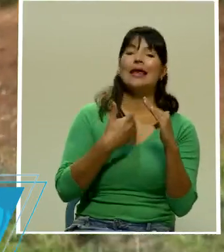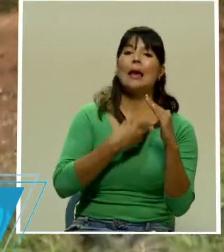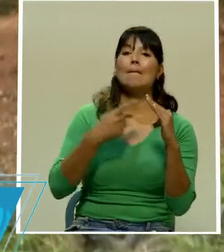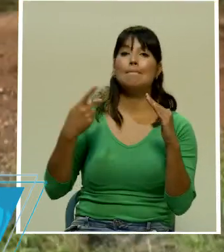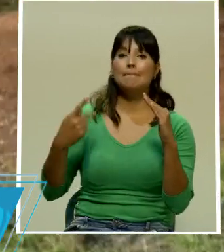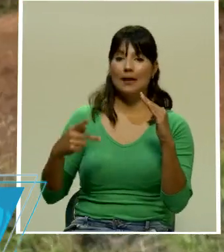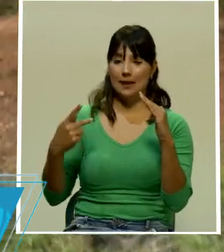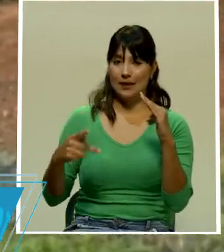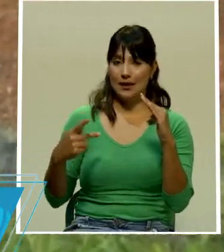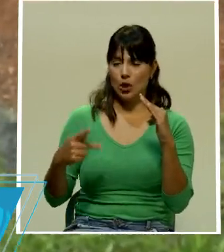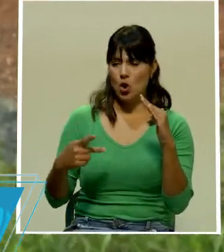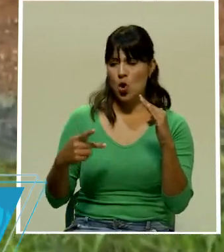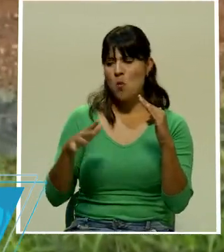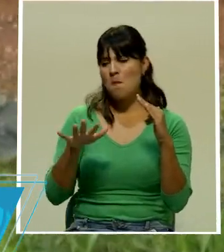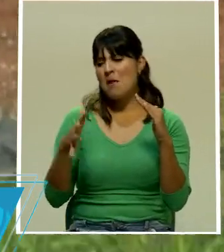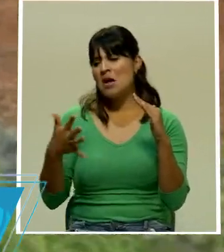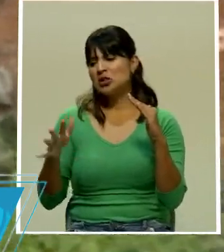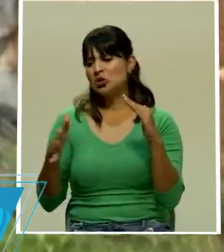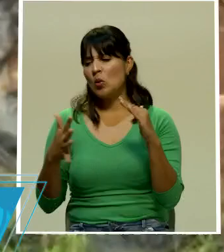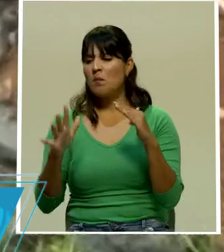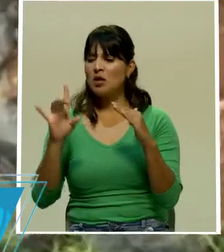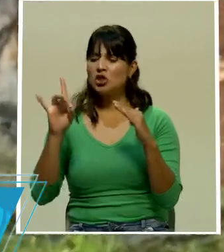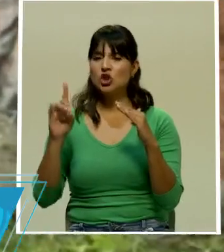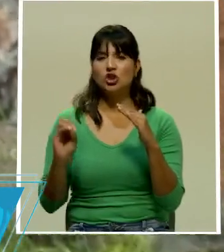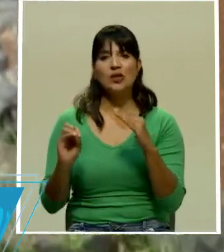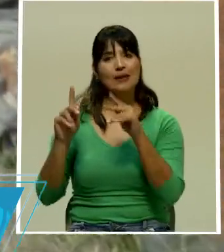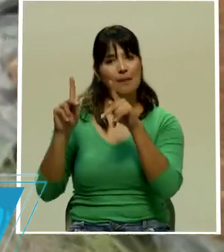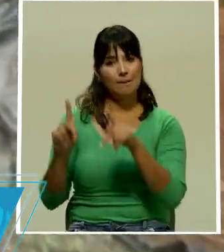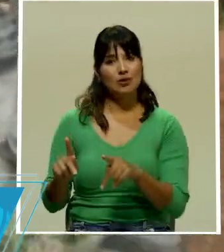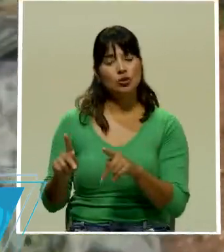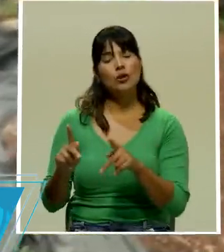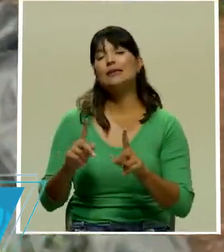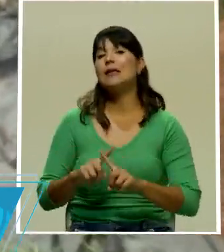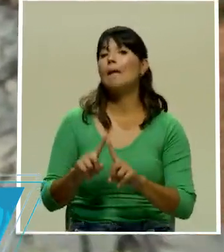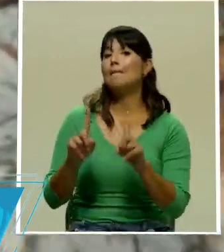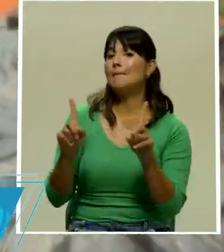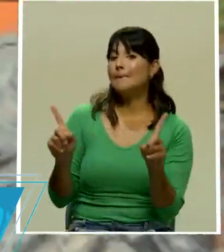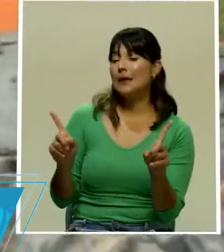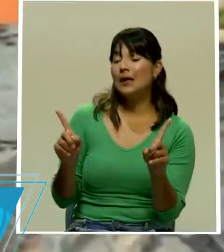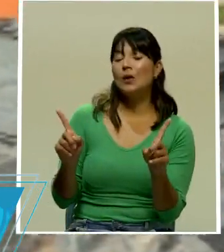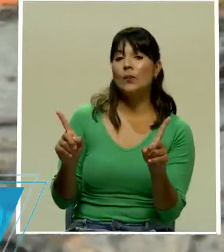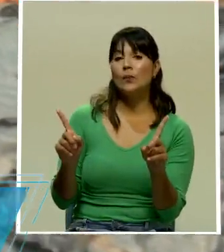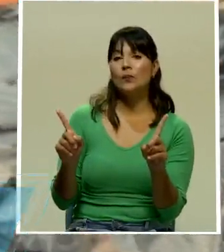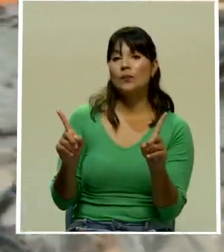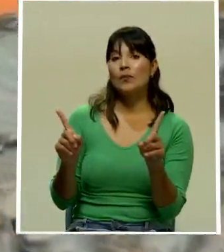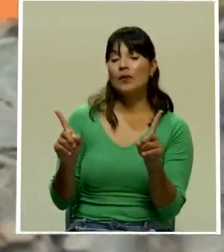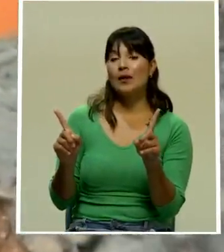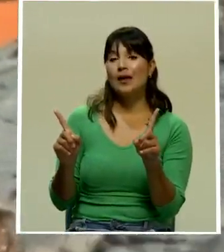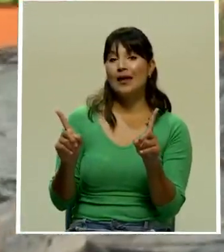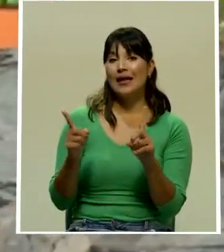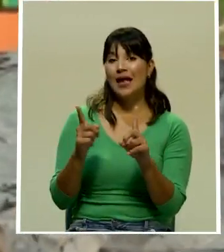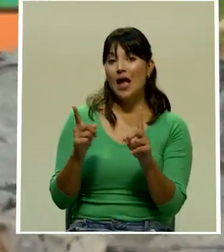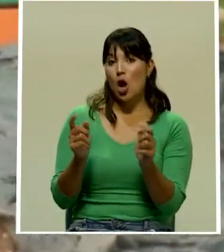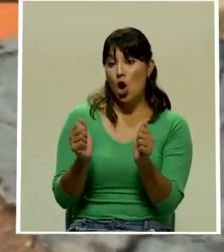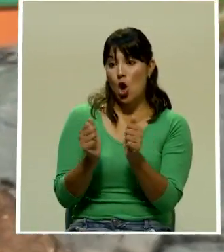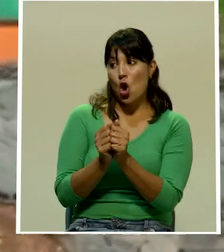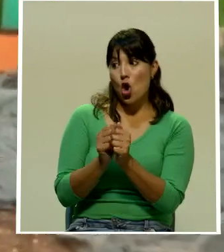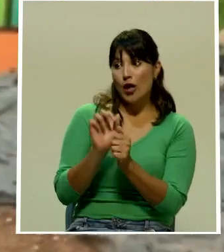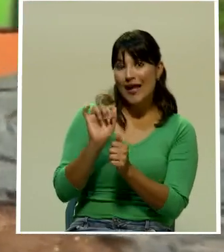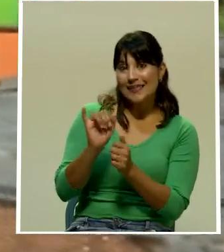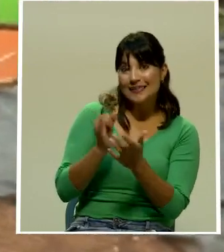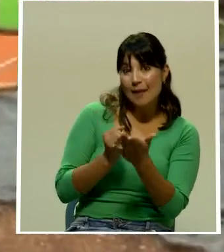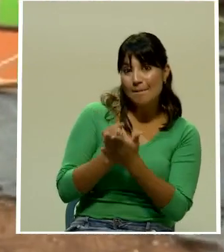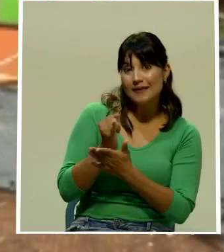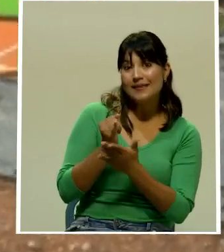personas andan más de 80 pero precisamente a partir de esos estudios que tiene que ser la